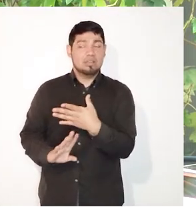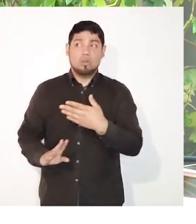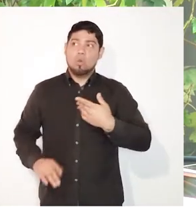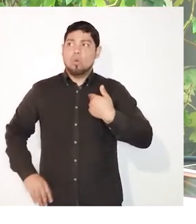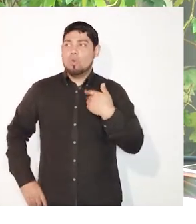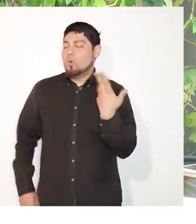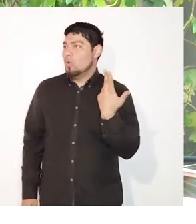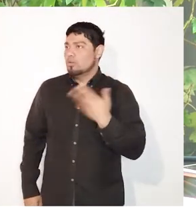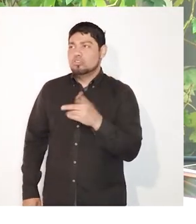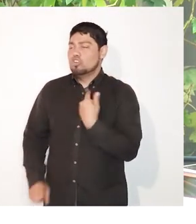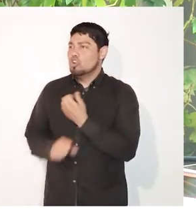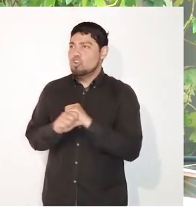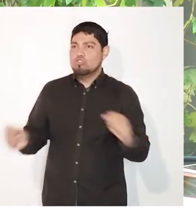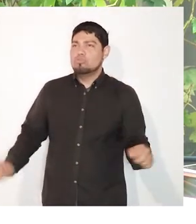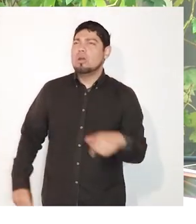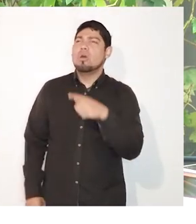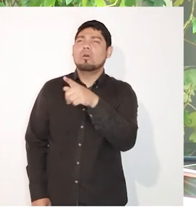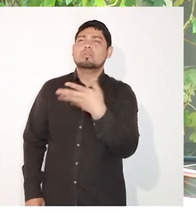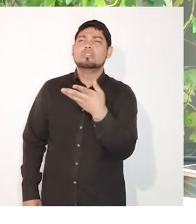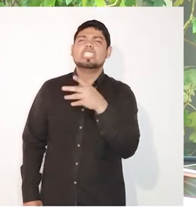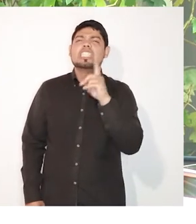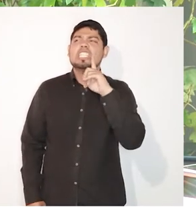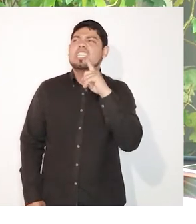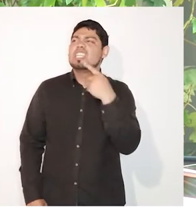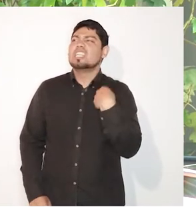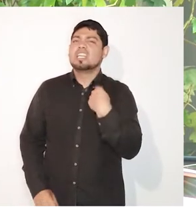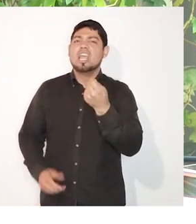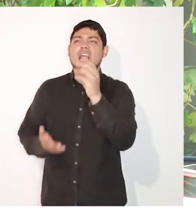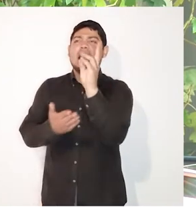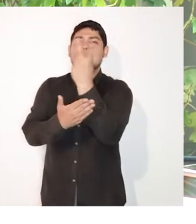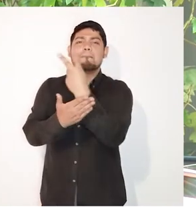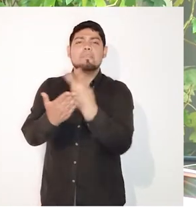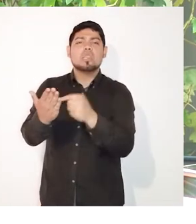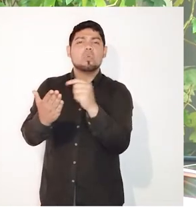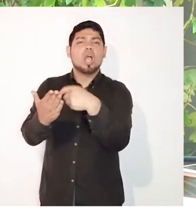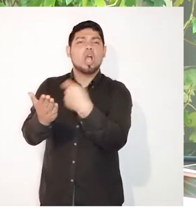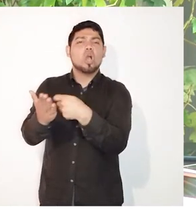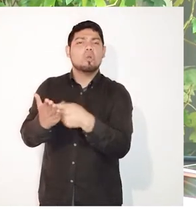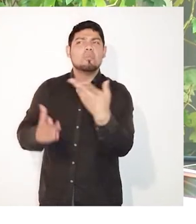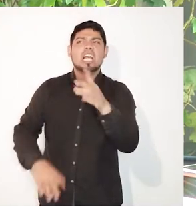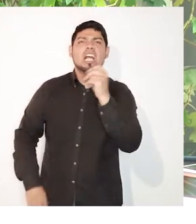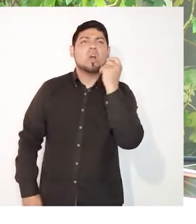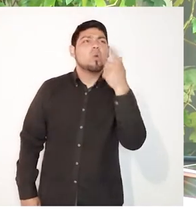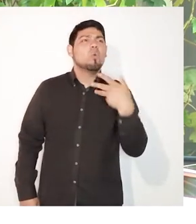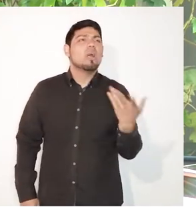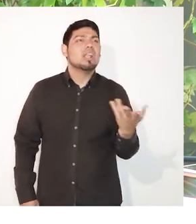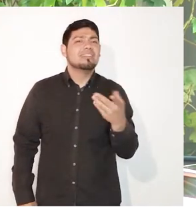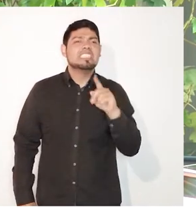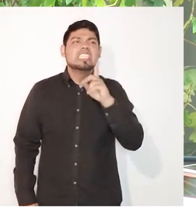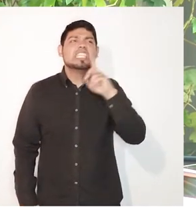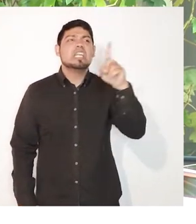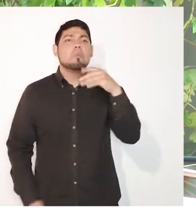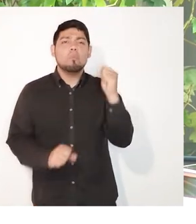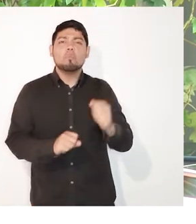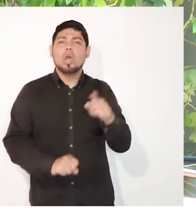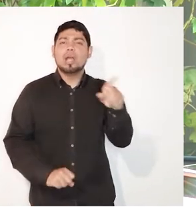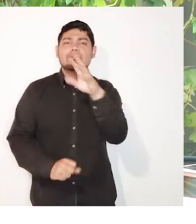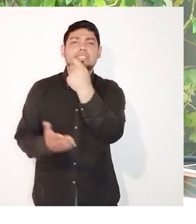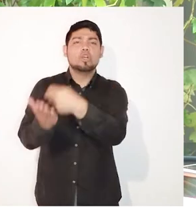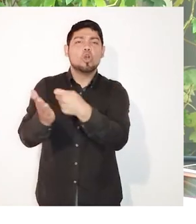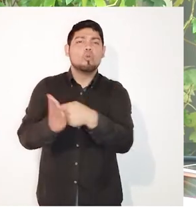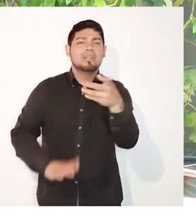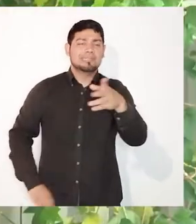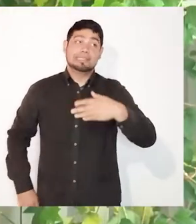lo puedo creer. Esa obra de Modigliani que yo quería me la ganaron. ¿Por cuánto? ¡160.000 libras